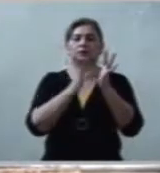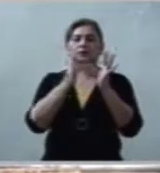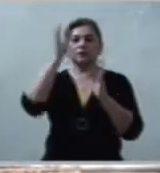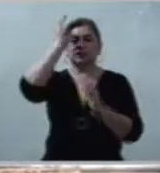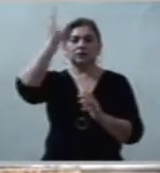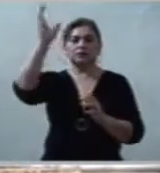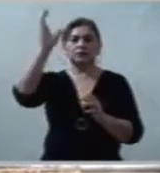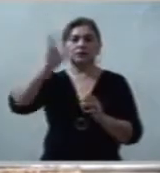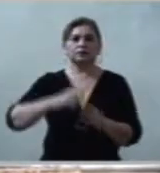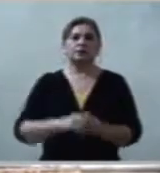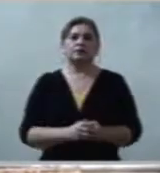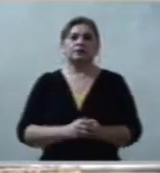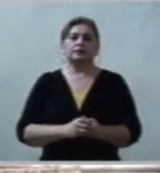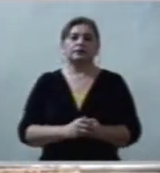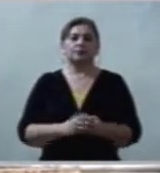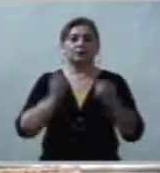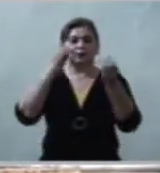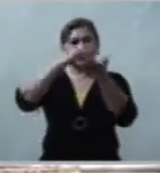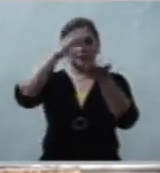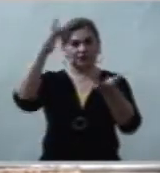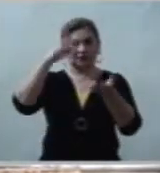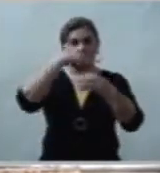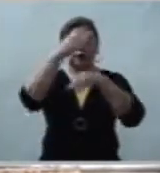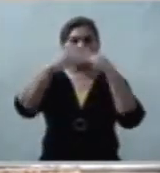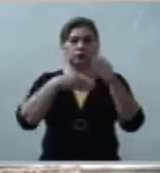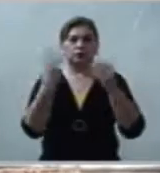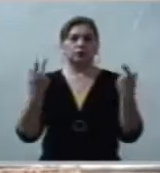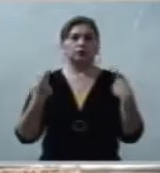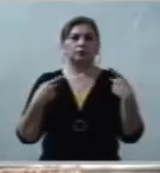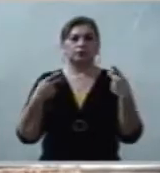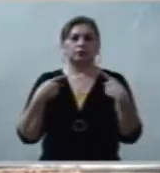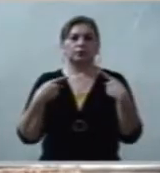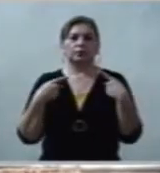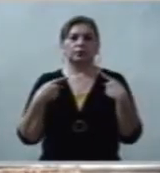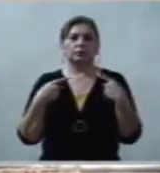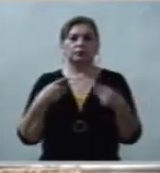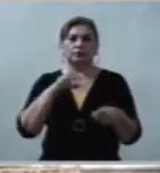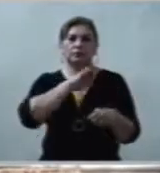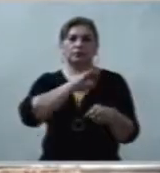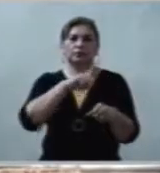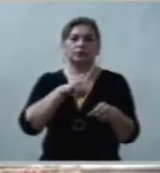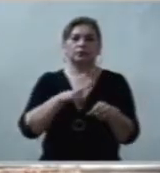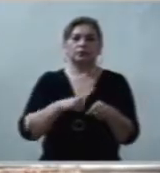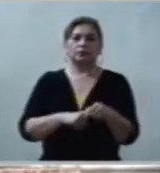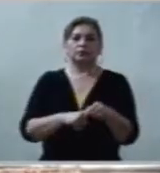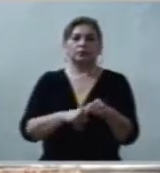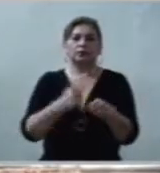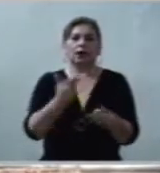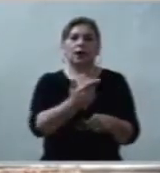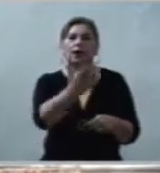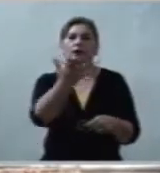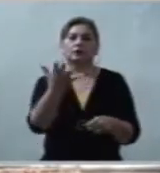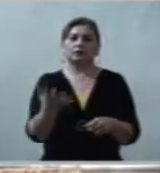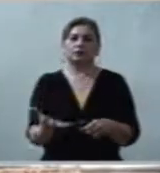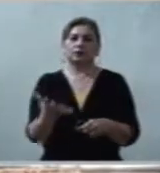Les agradezco a todos, de manera especial gracias a ustedes,